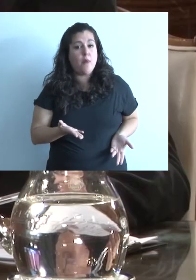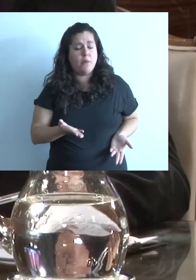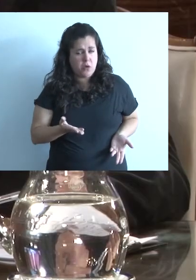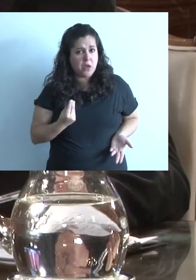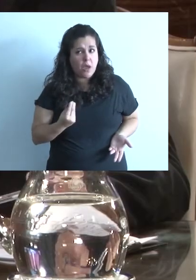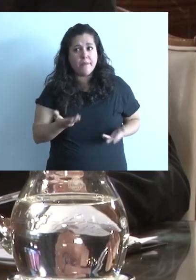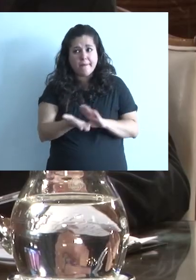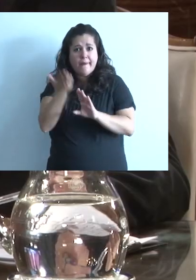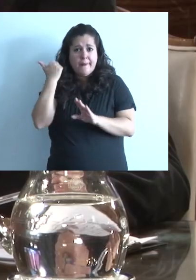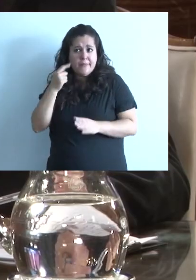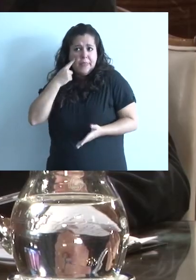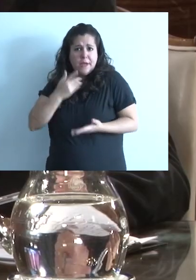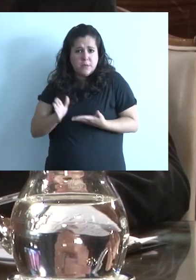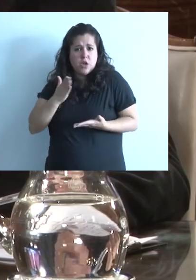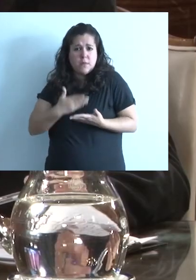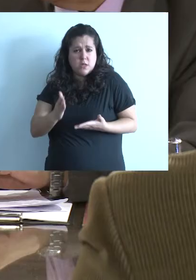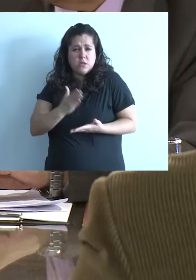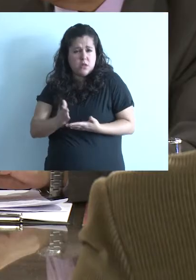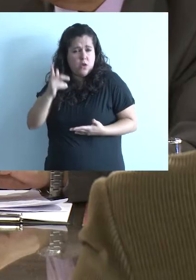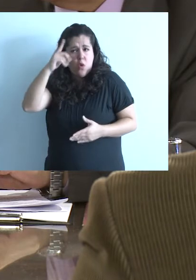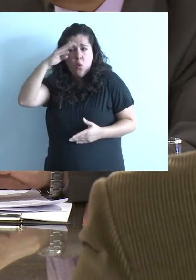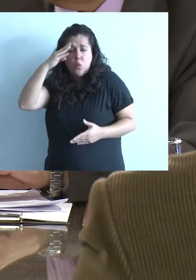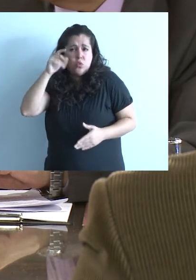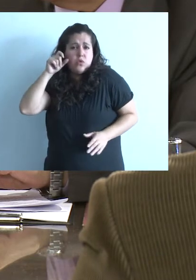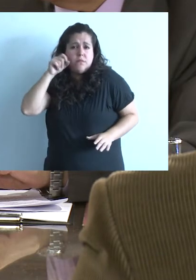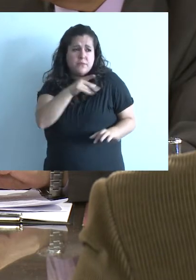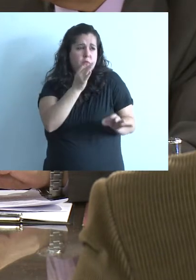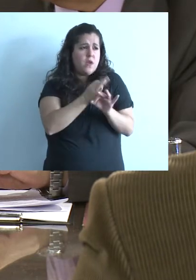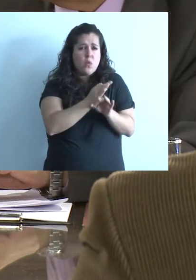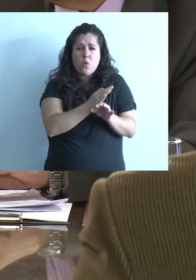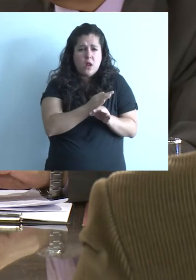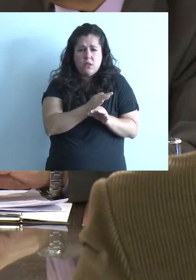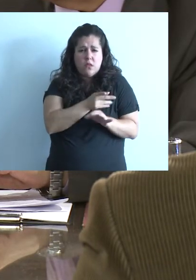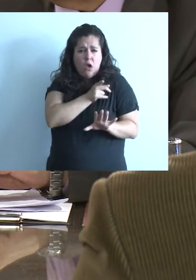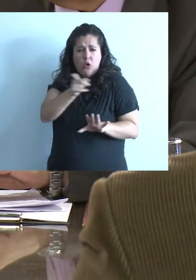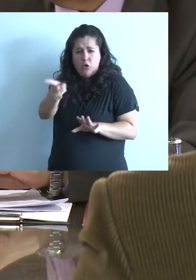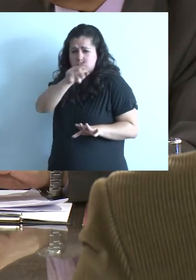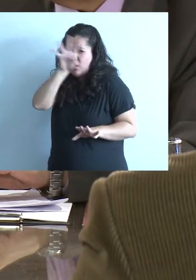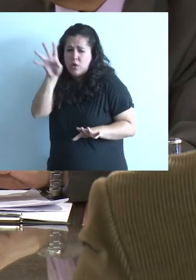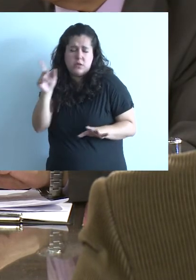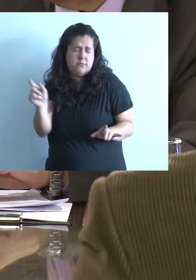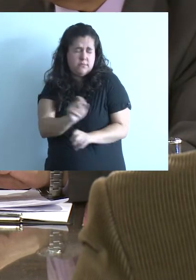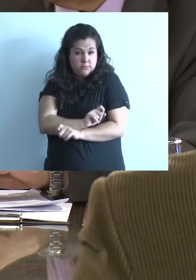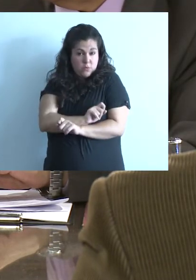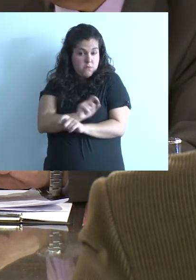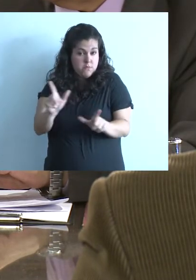porque el tema es que la discriminación de la escuela oficial, la cultura de la escuela oficial, fue muy brutal contra estos sectores